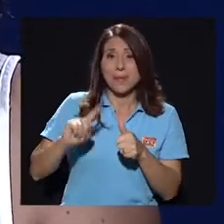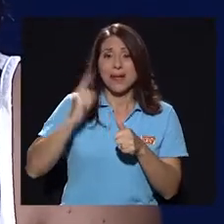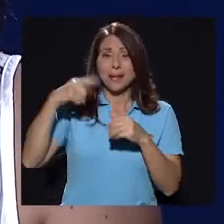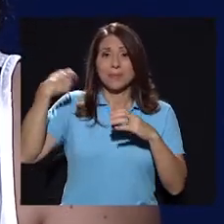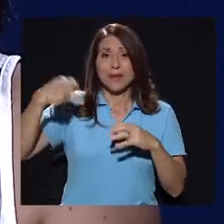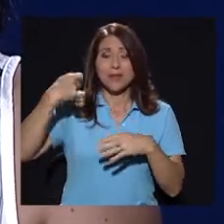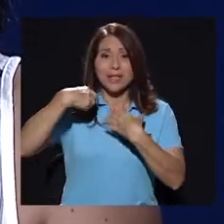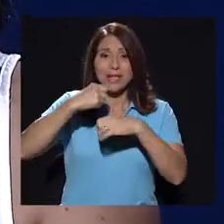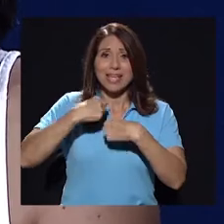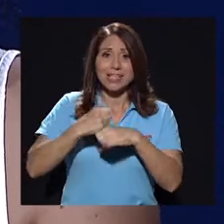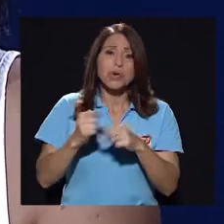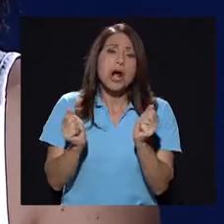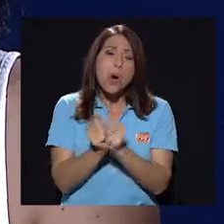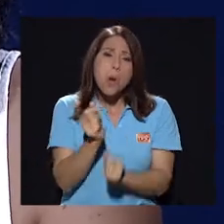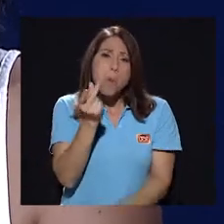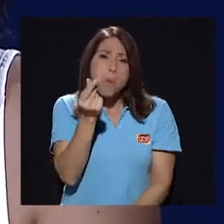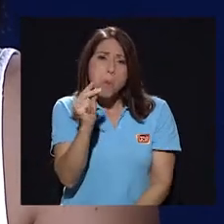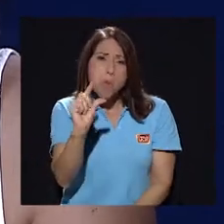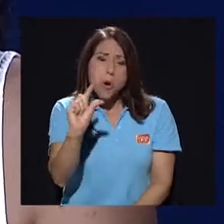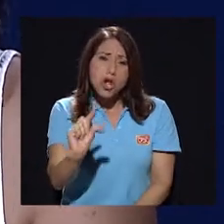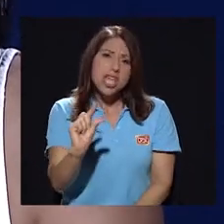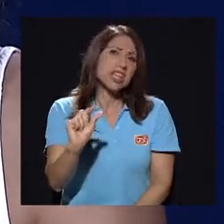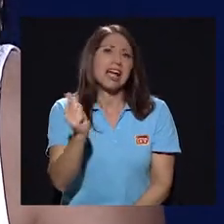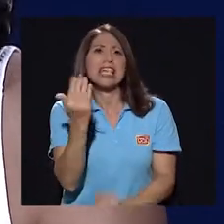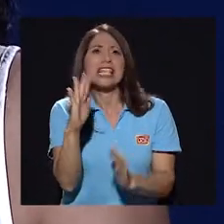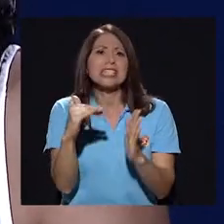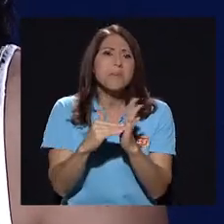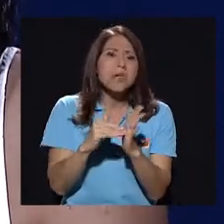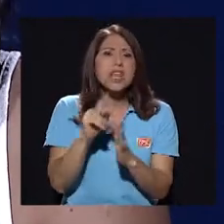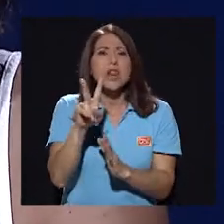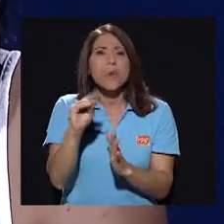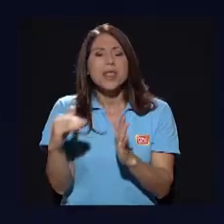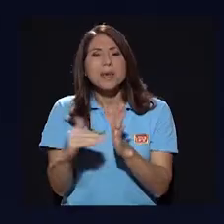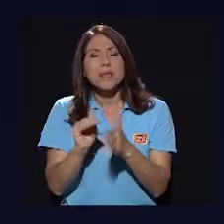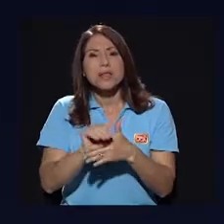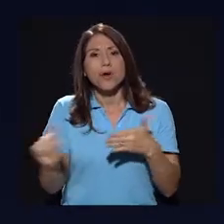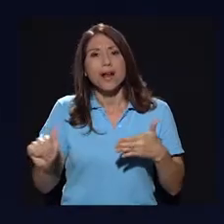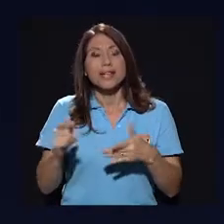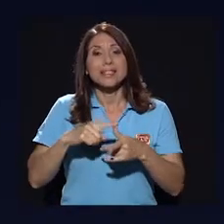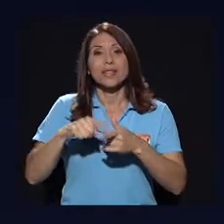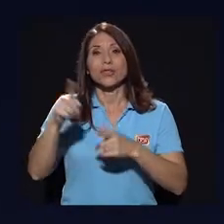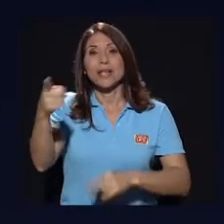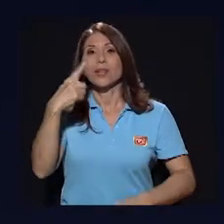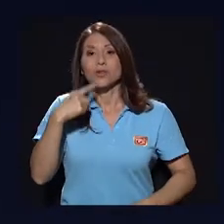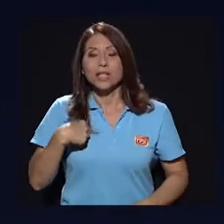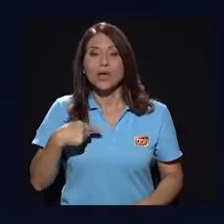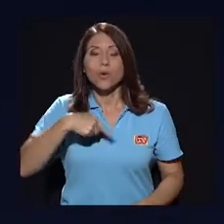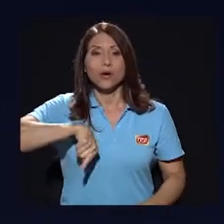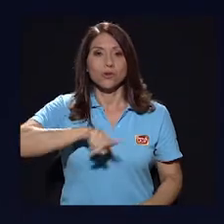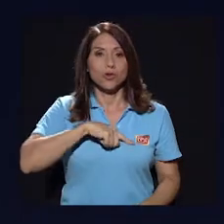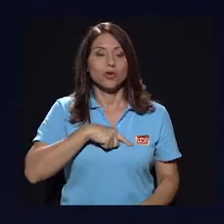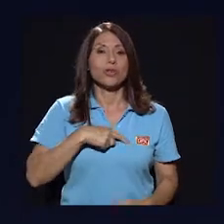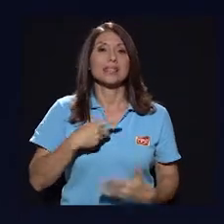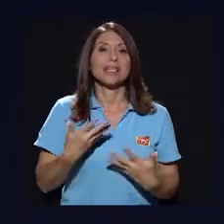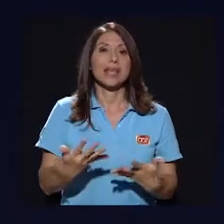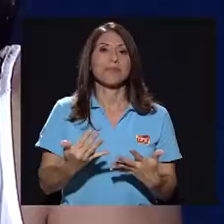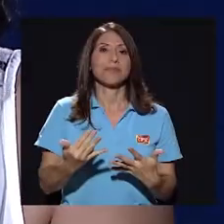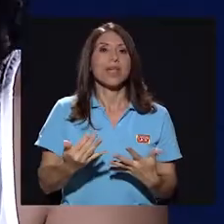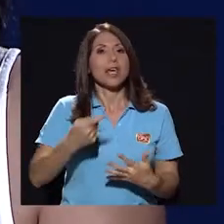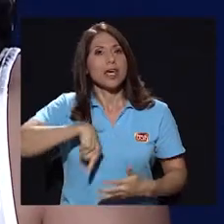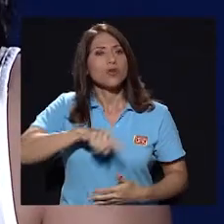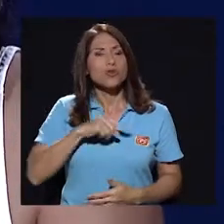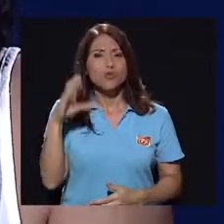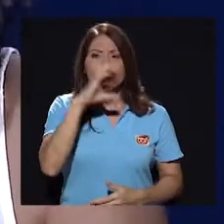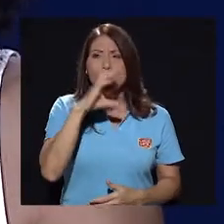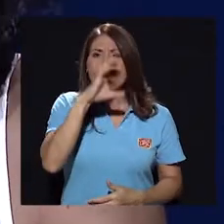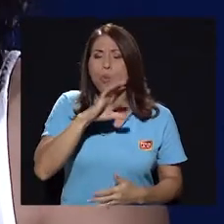hizo era con poquita plata, así, 15 mil, 20 mil dólares. Entonces, él nos dijo a nosotras que con